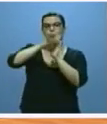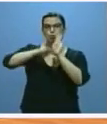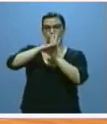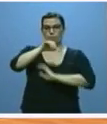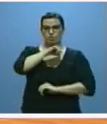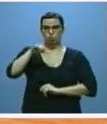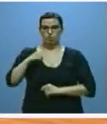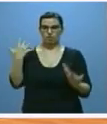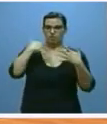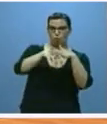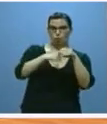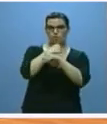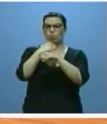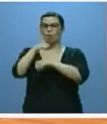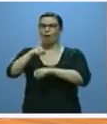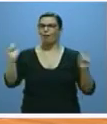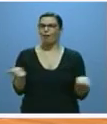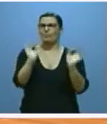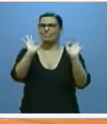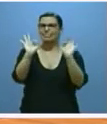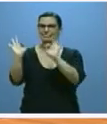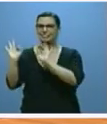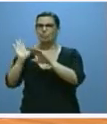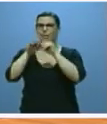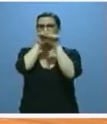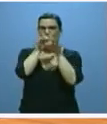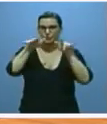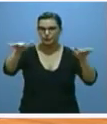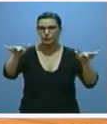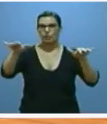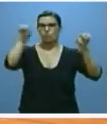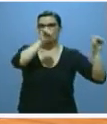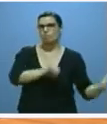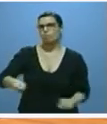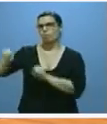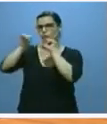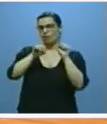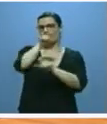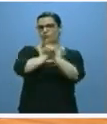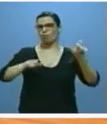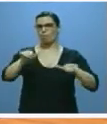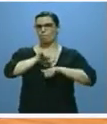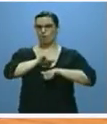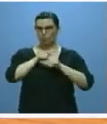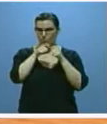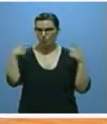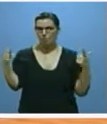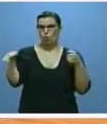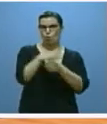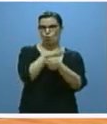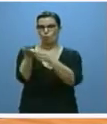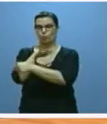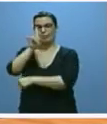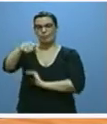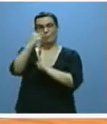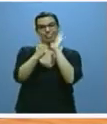y empleo para que se prevén campañas específicas de difusión para que proteja a un mayor número de personas desempleadas. También se recogen